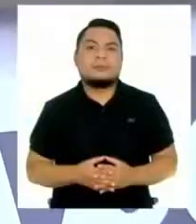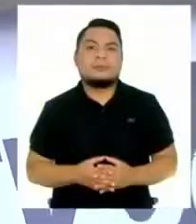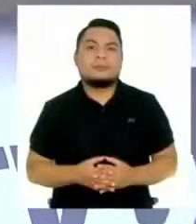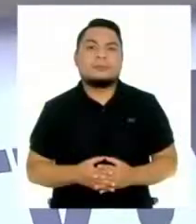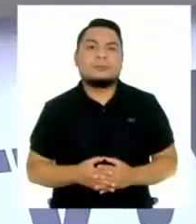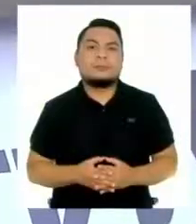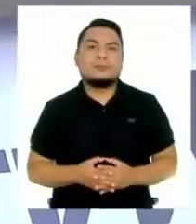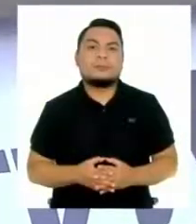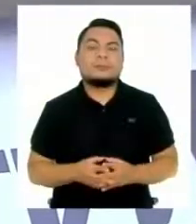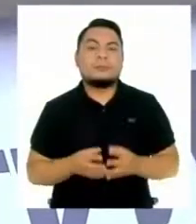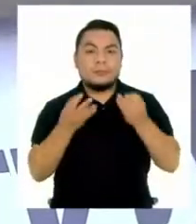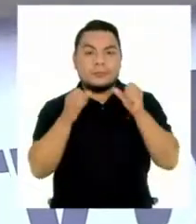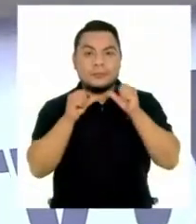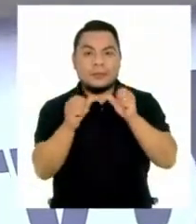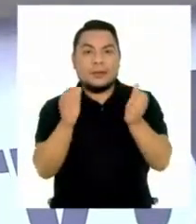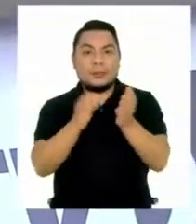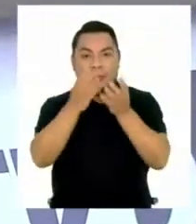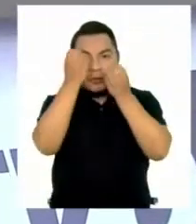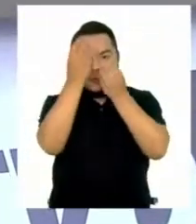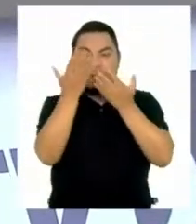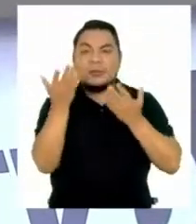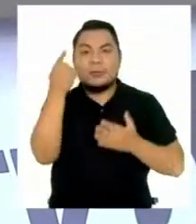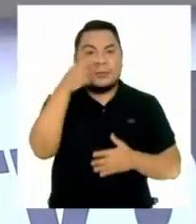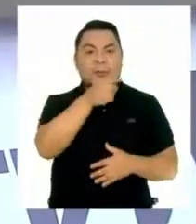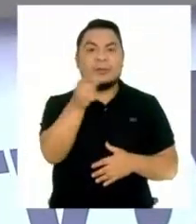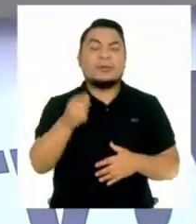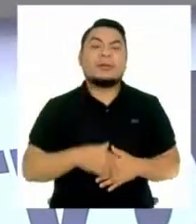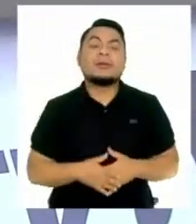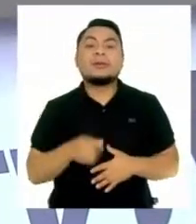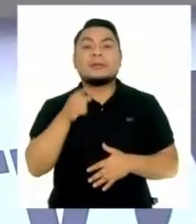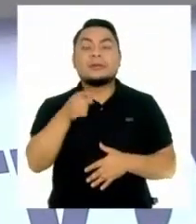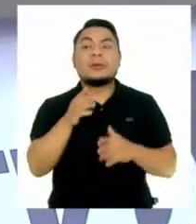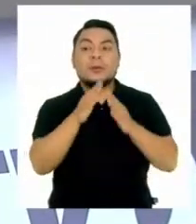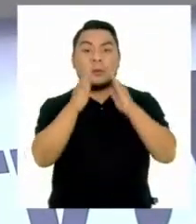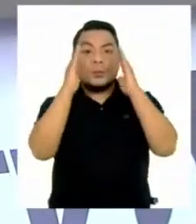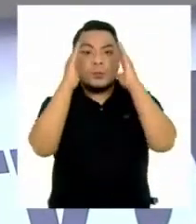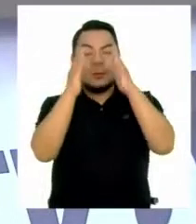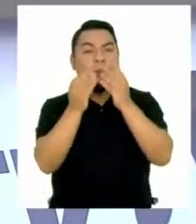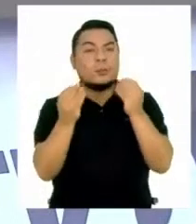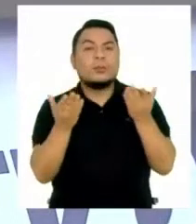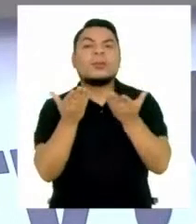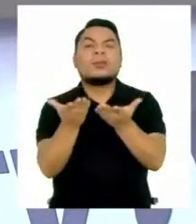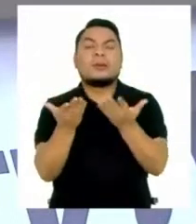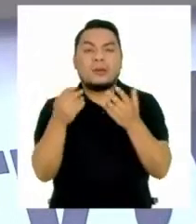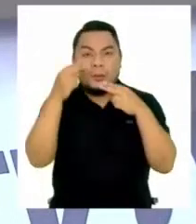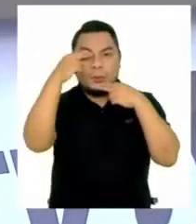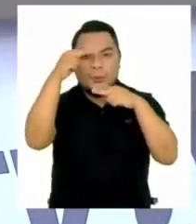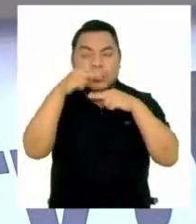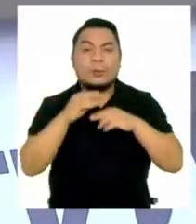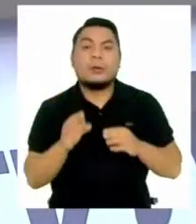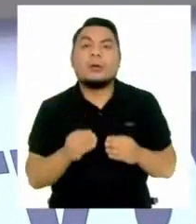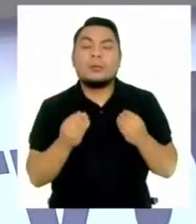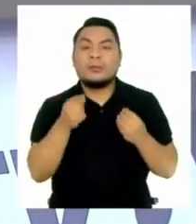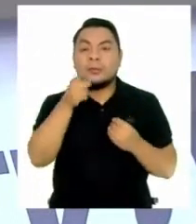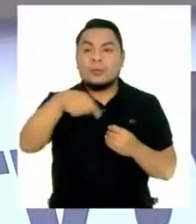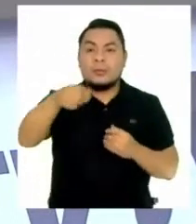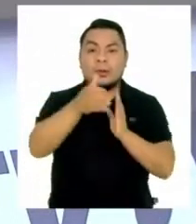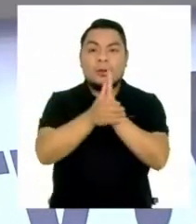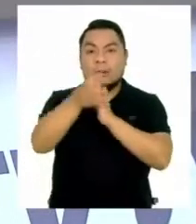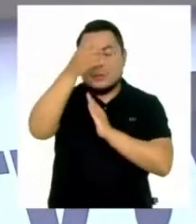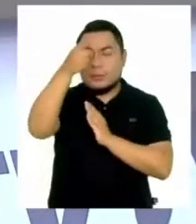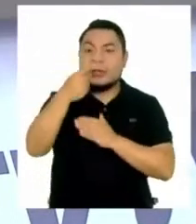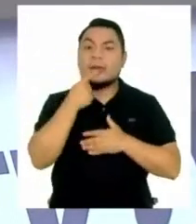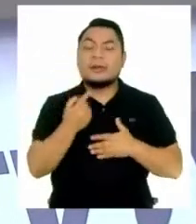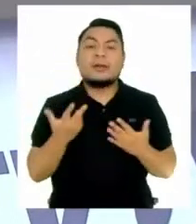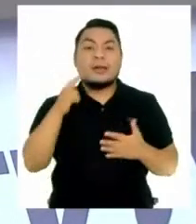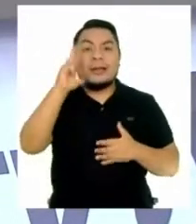Muy bien, seguimos con mucha más información para ustedes. Y preste, preste mucha atención a la siguiente nota, porque expertos afirman